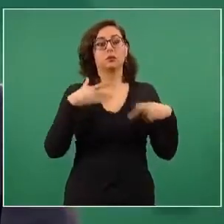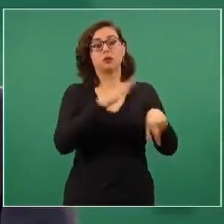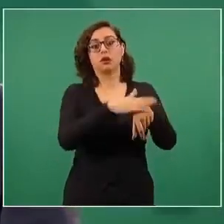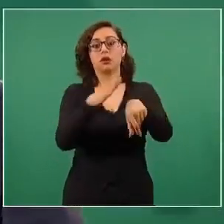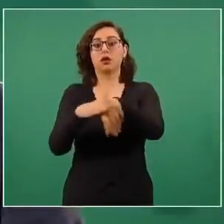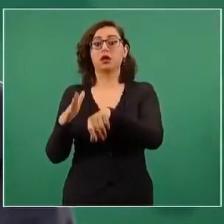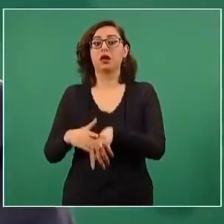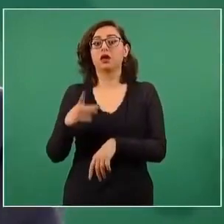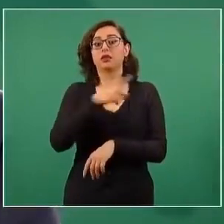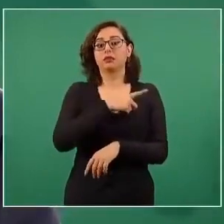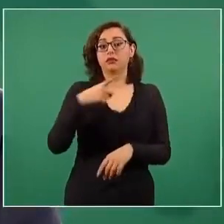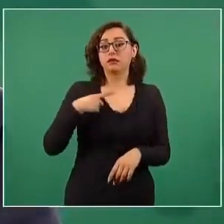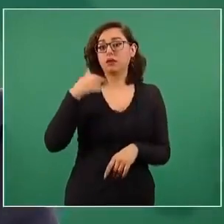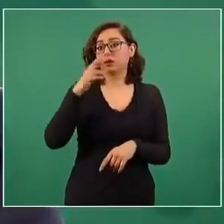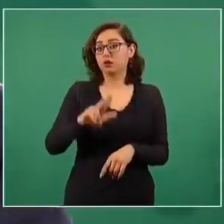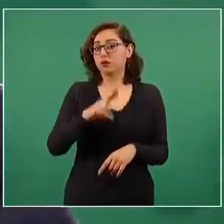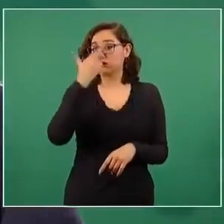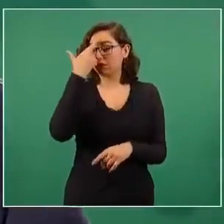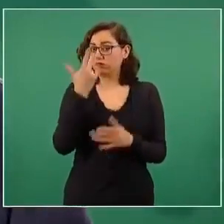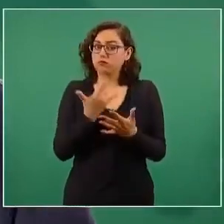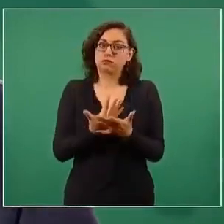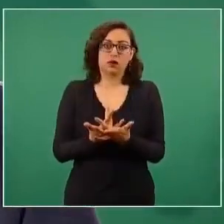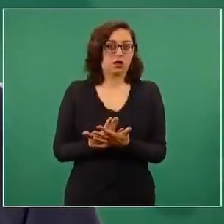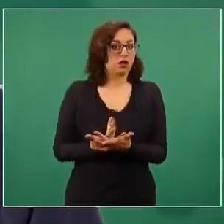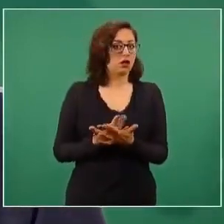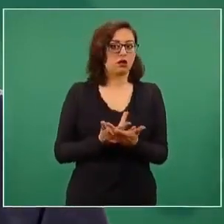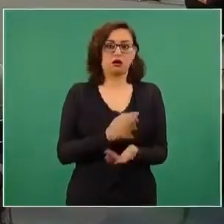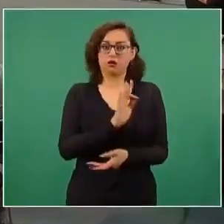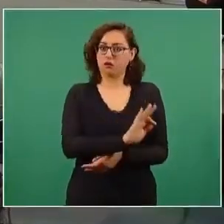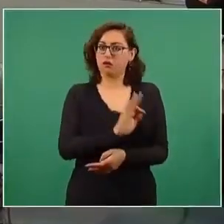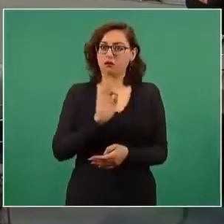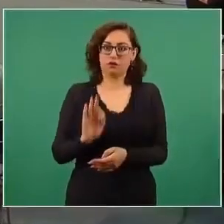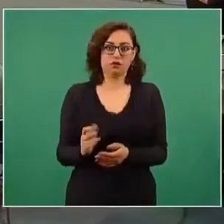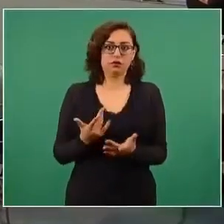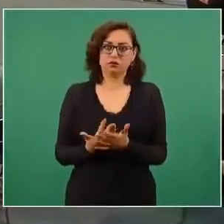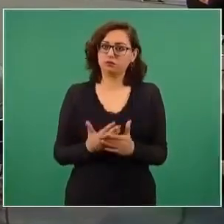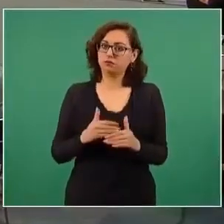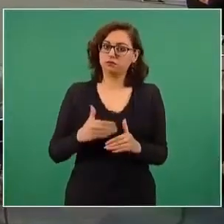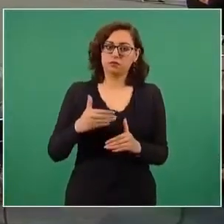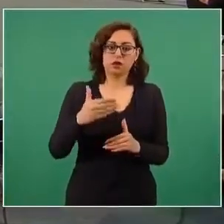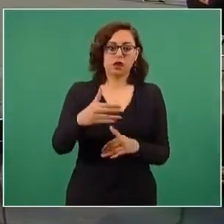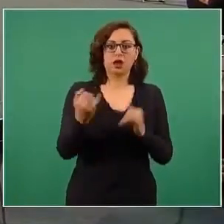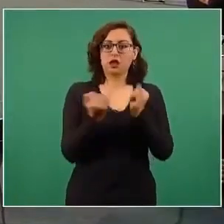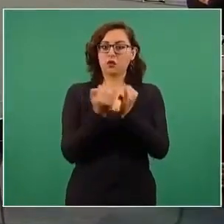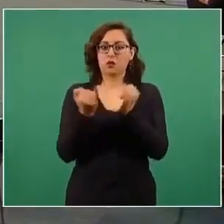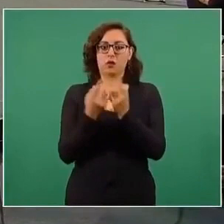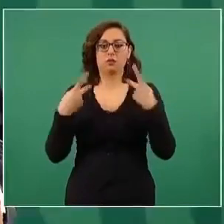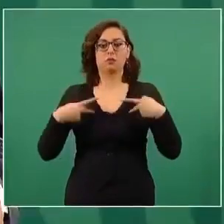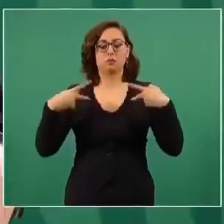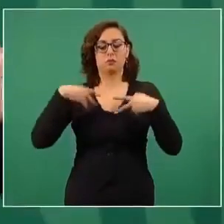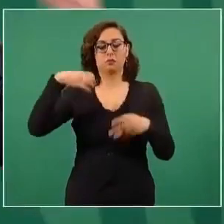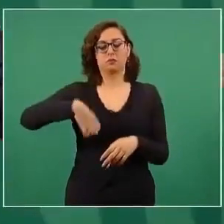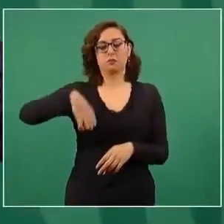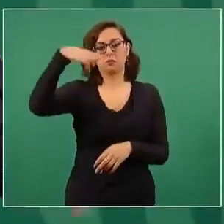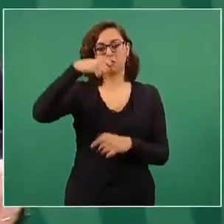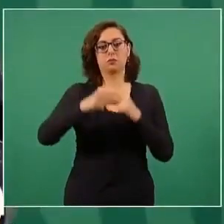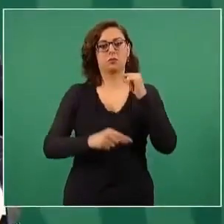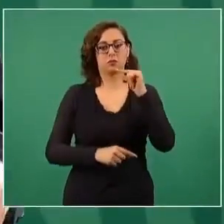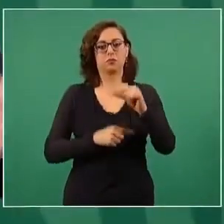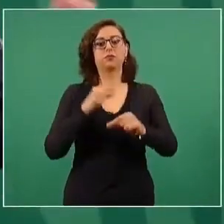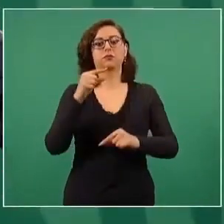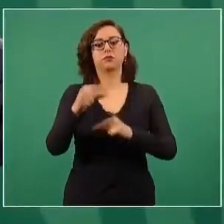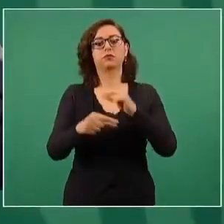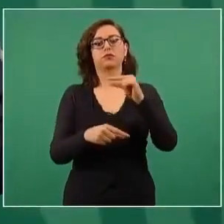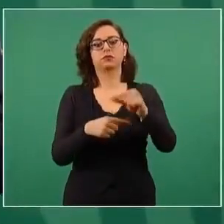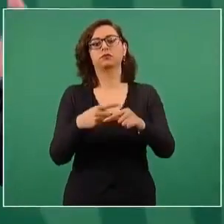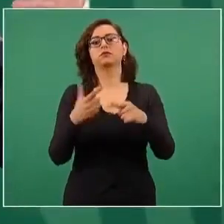esperar el turno, llegarán las vacunas a todos los municipios, igual que pasó con los adultos mayores y se van activando conforme